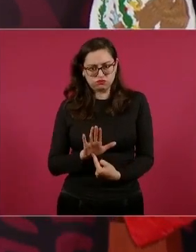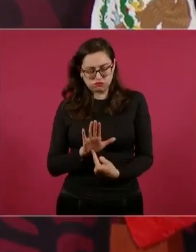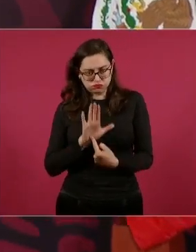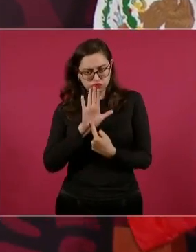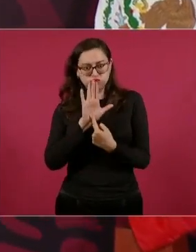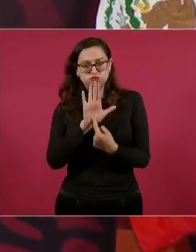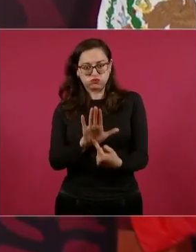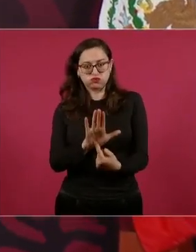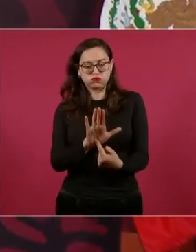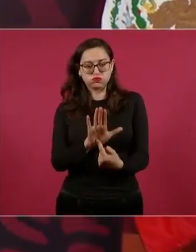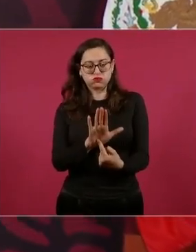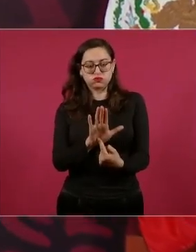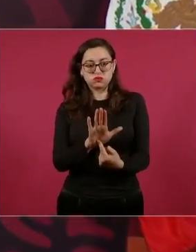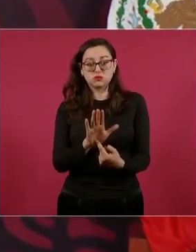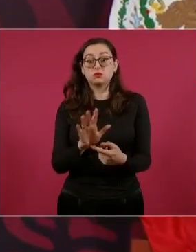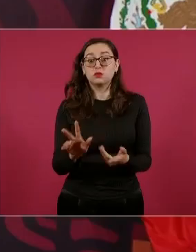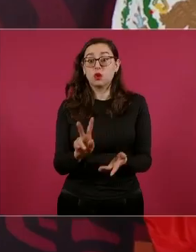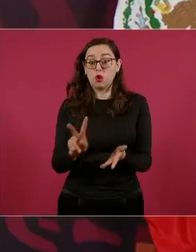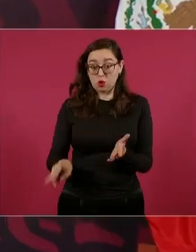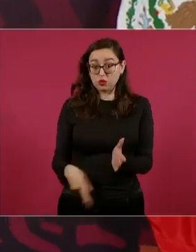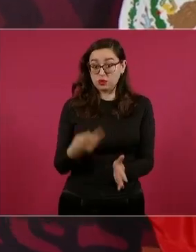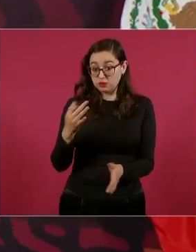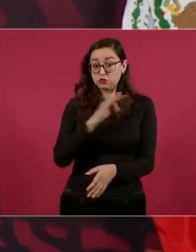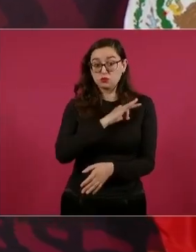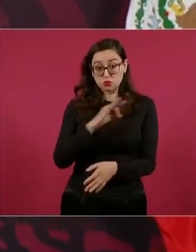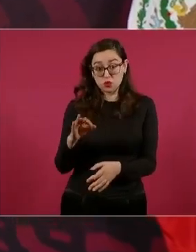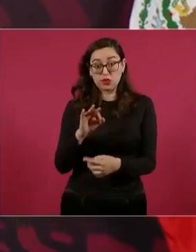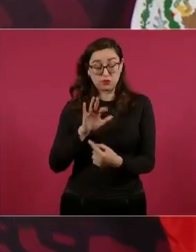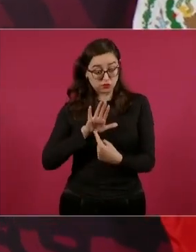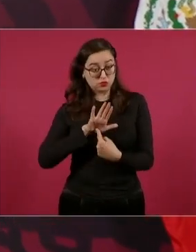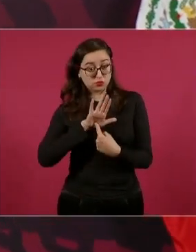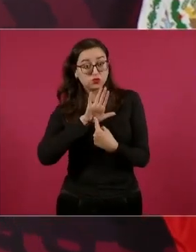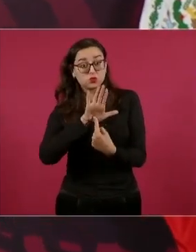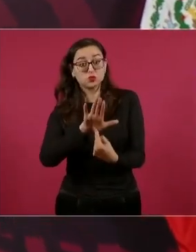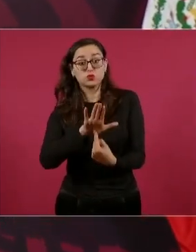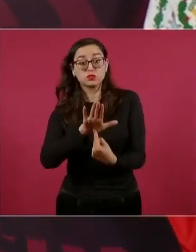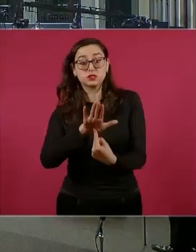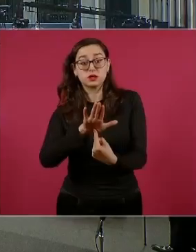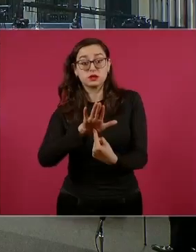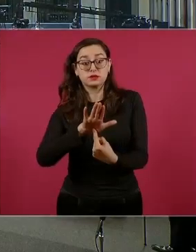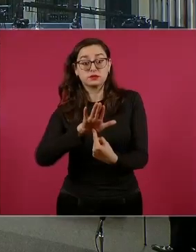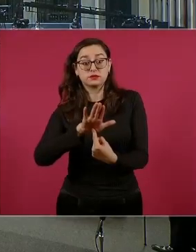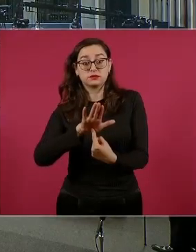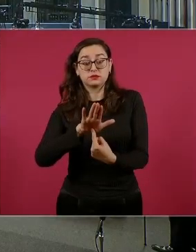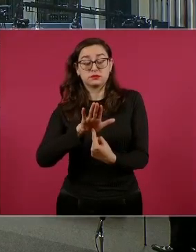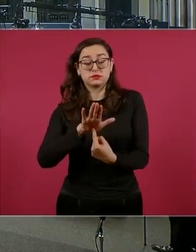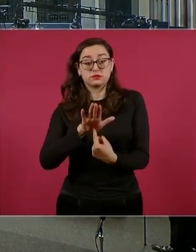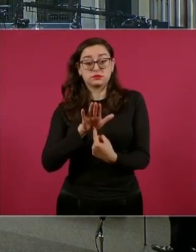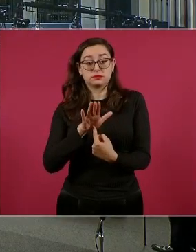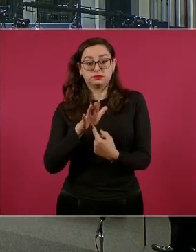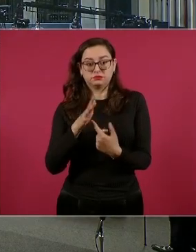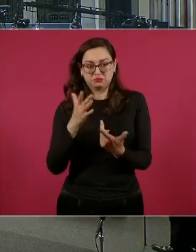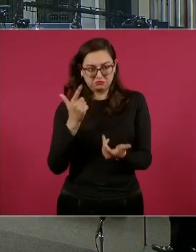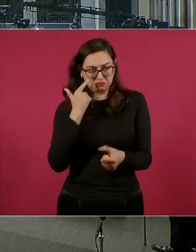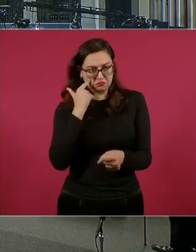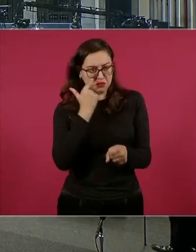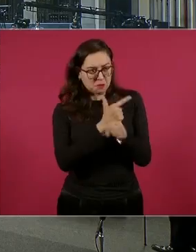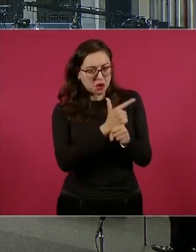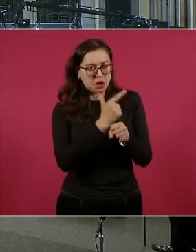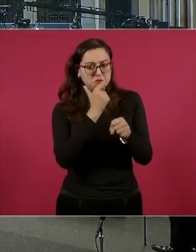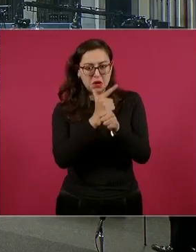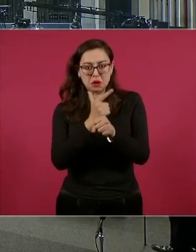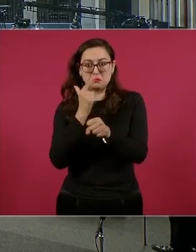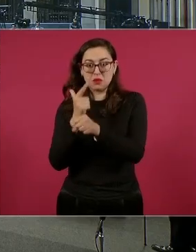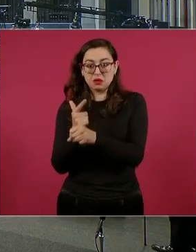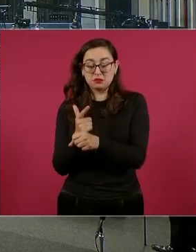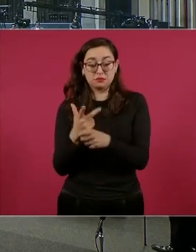la exposición, se pueden ustedes dar cuenta de